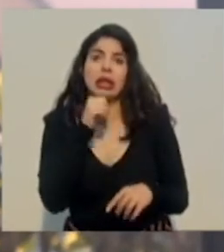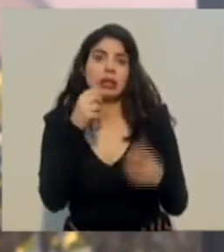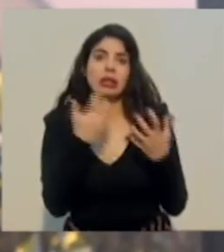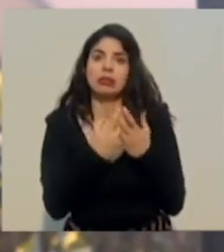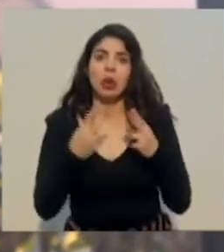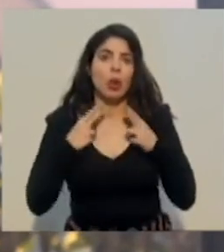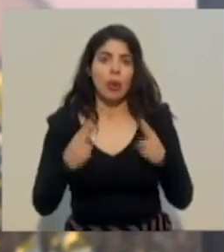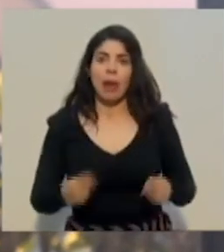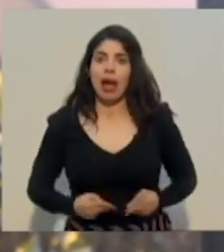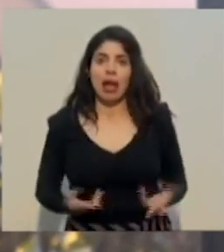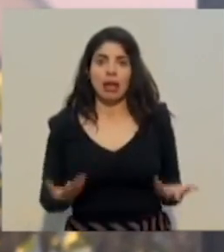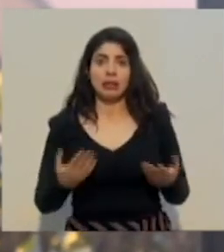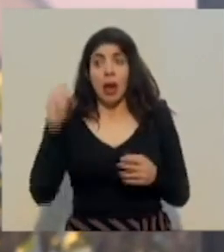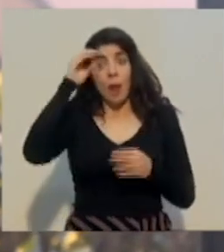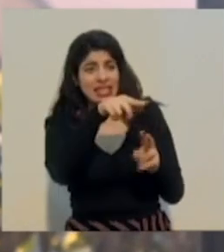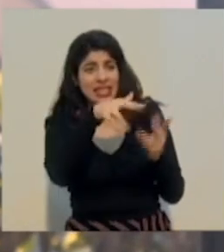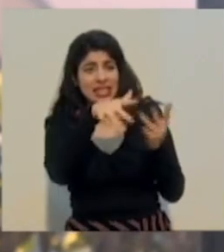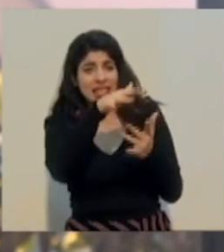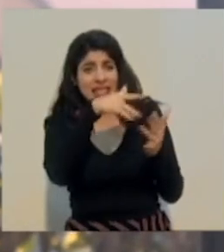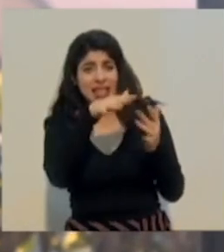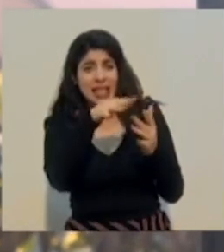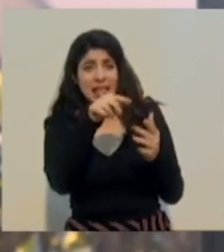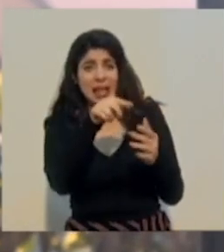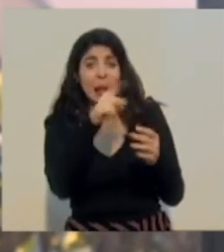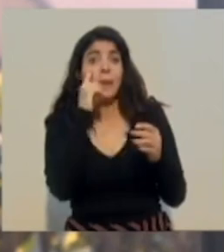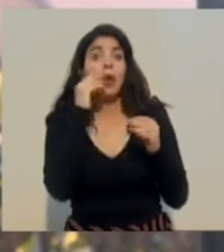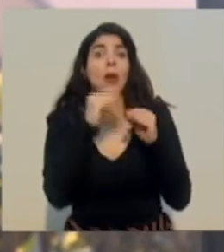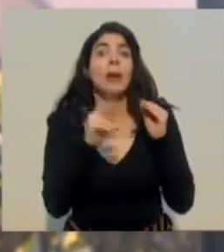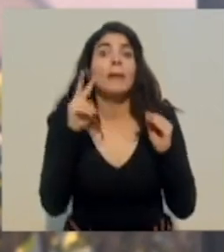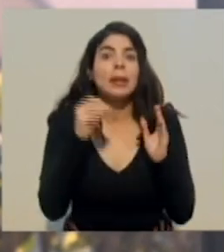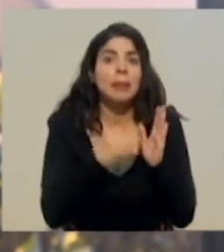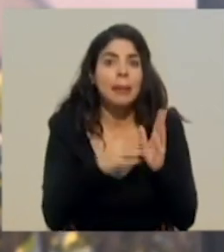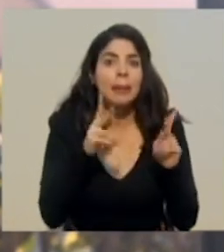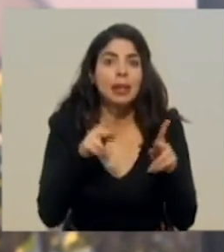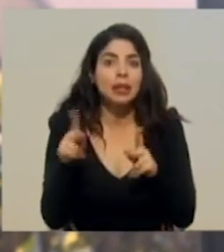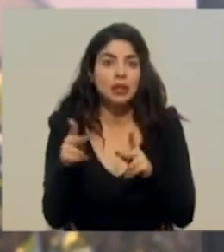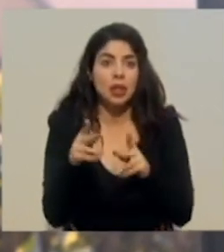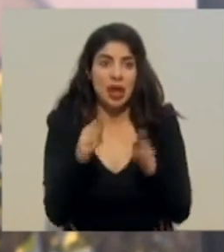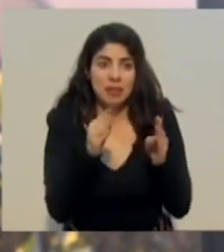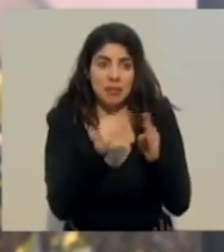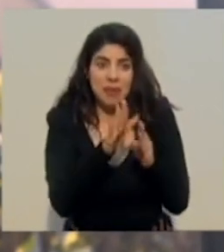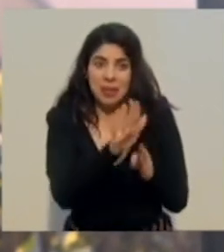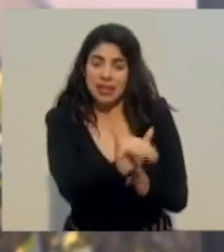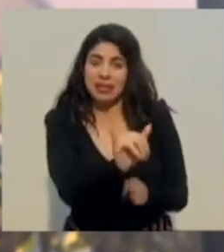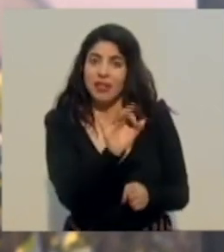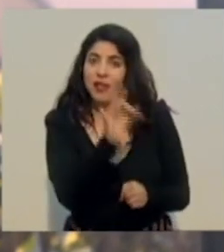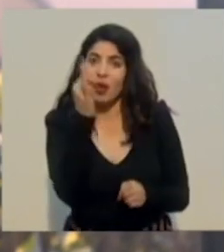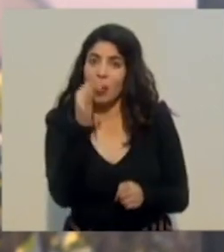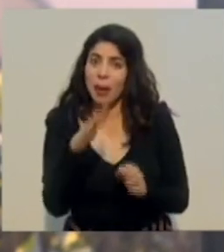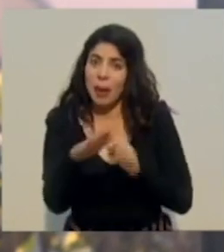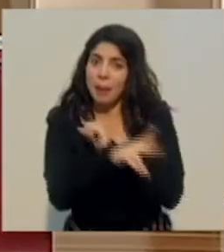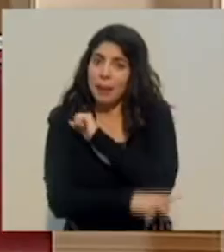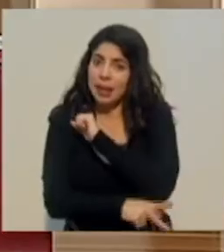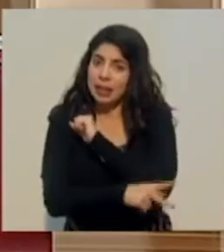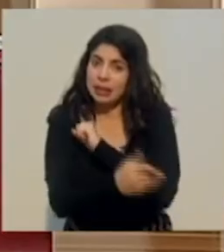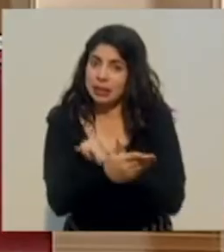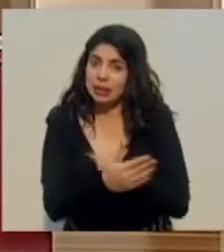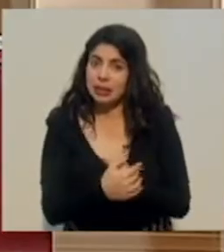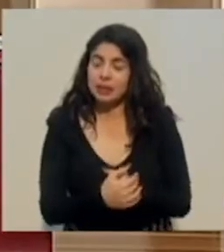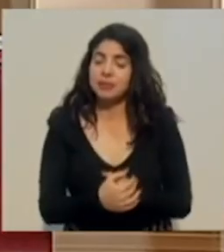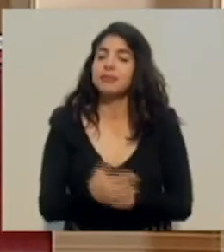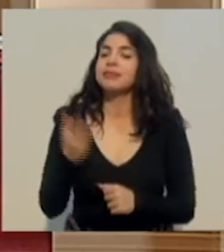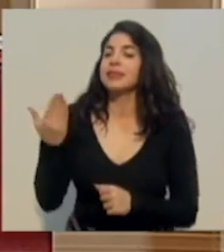de la convivencia de menos y al menos 20 mil personas en esas condiciones en el país? Don